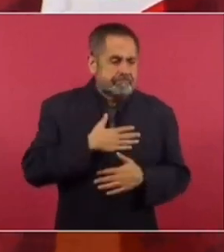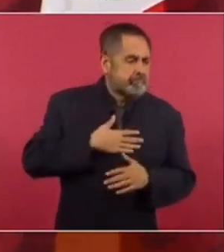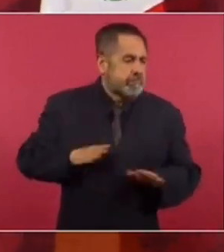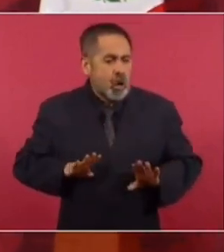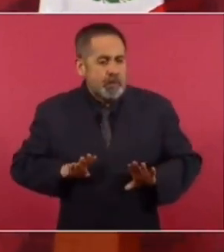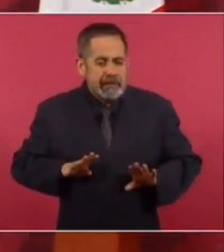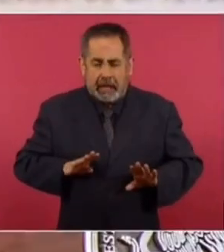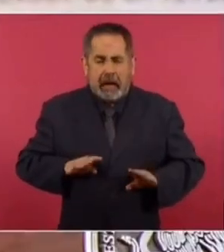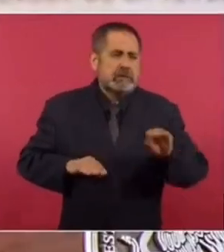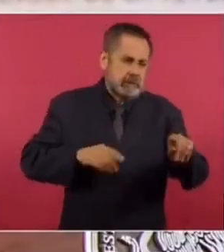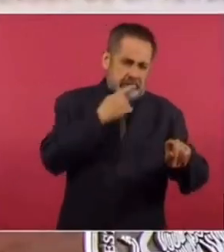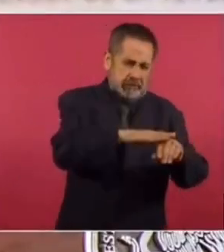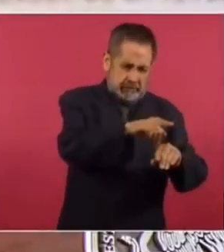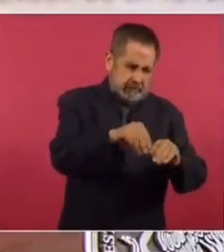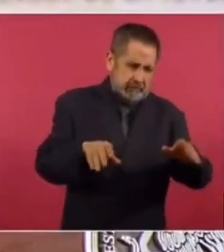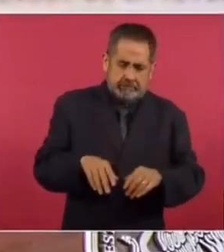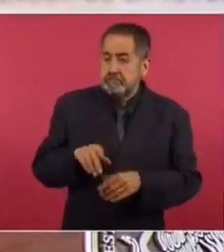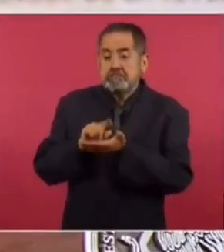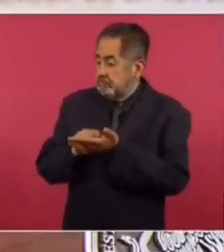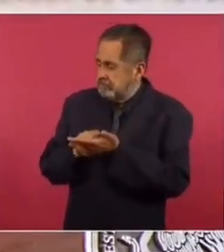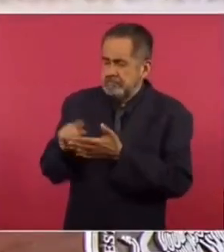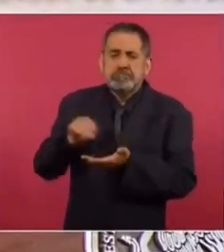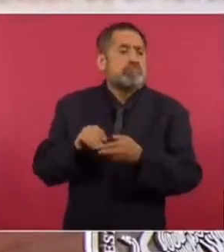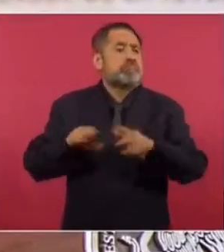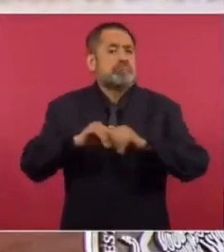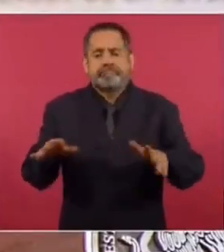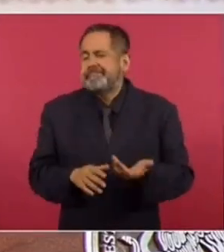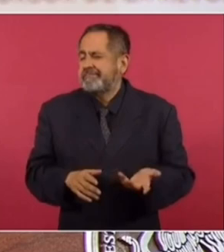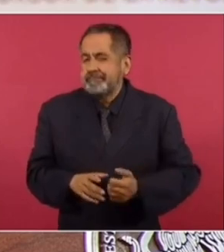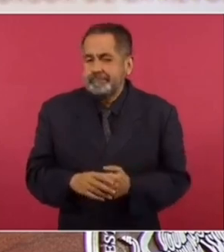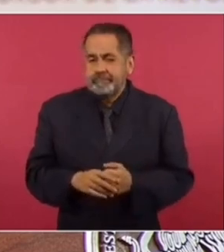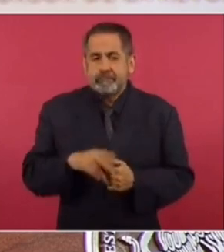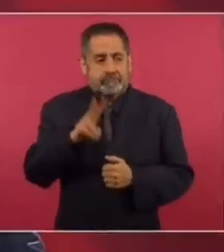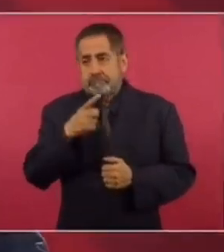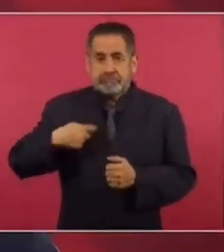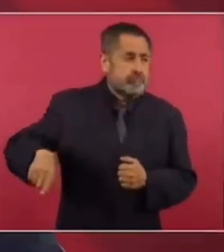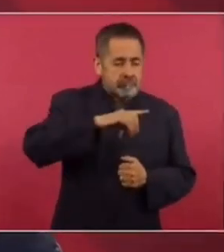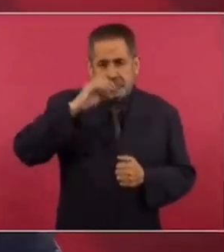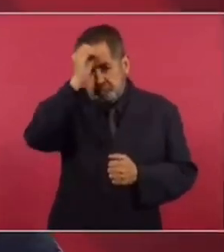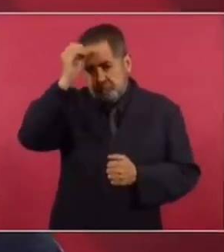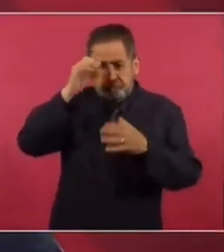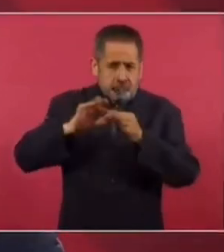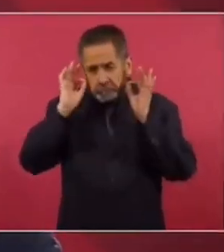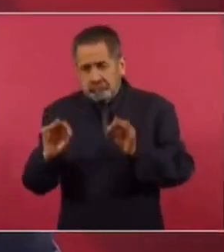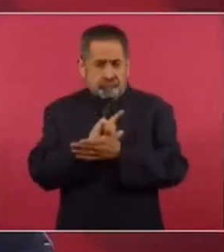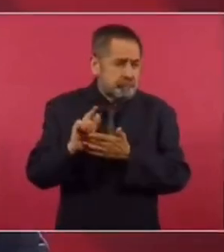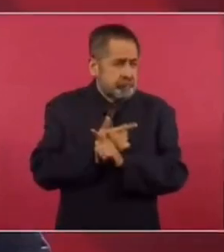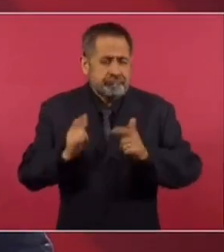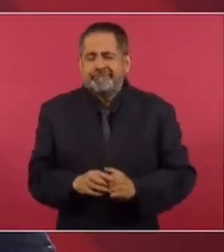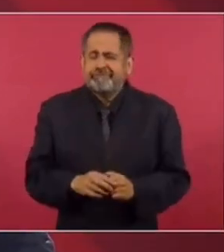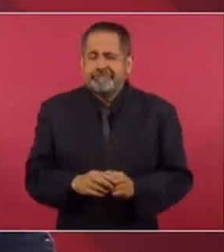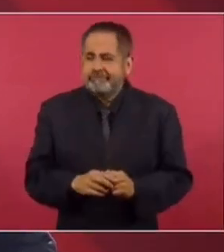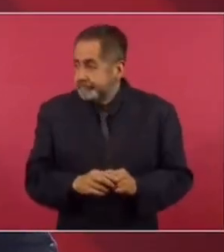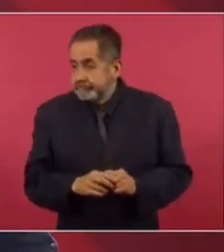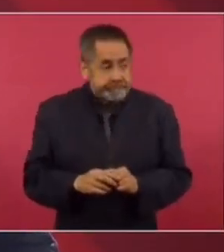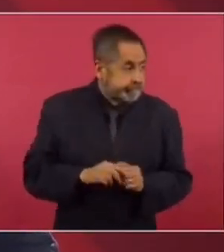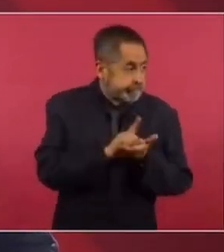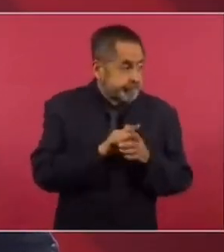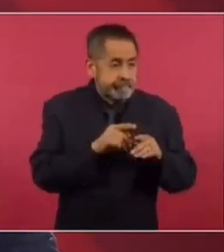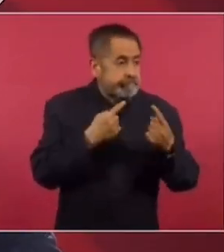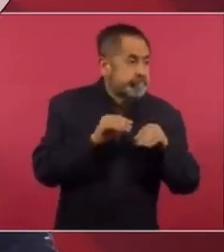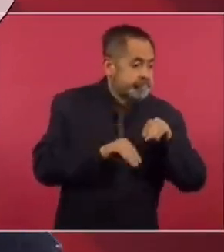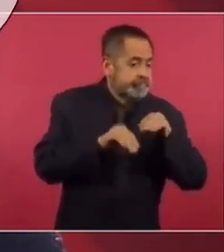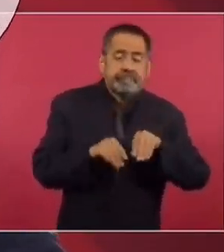a alguien. O sea, no es producto de la opinión libre de los ciudadanos de las redes,